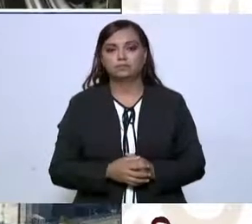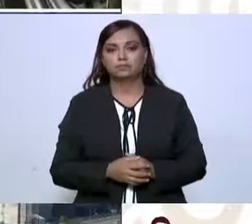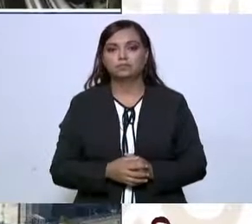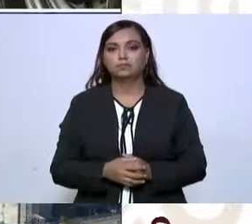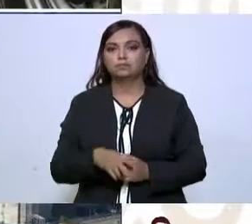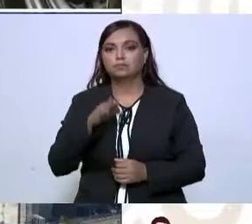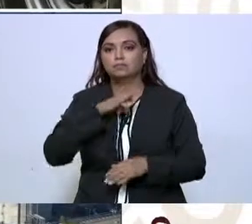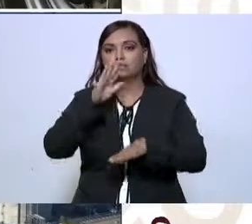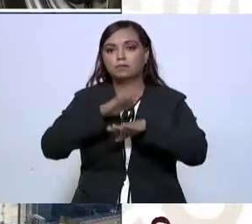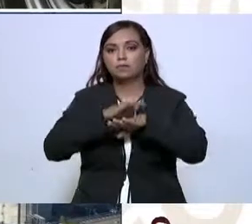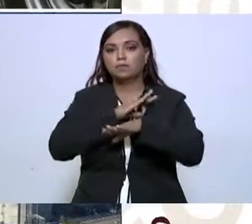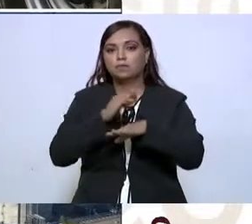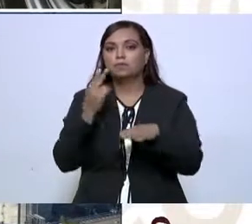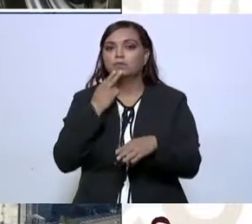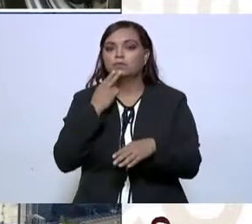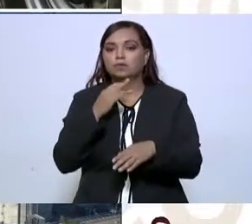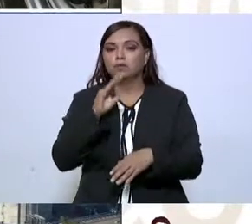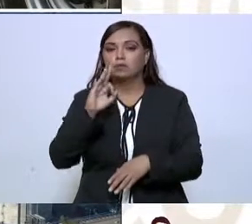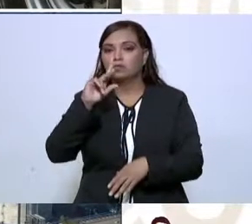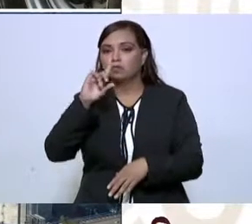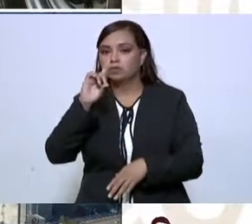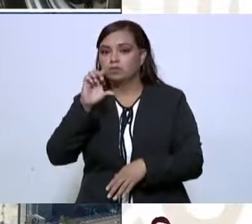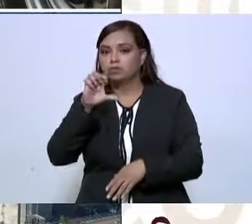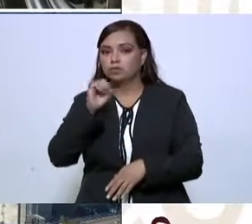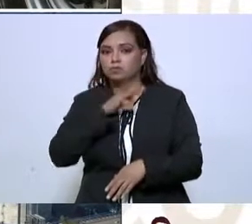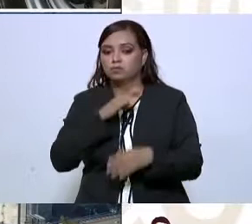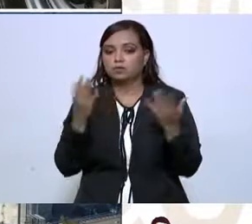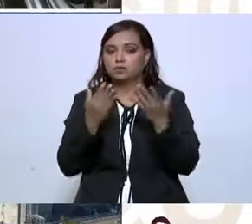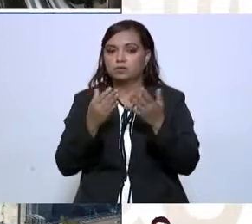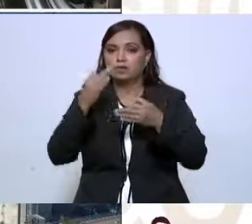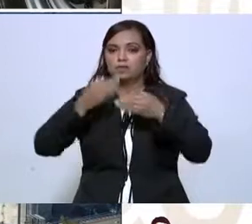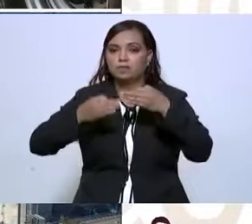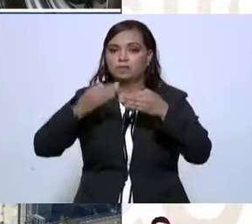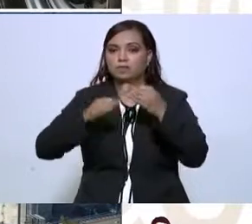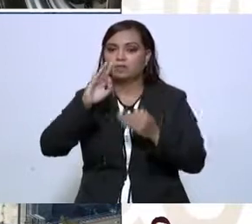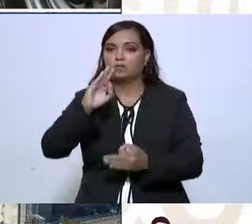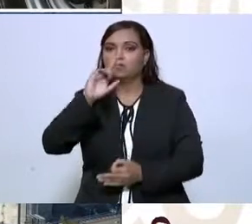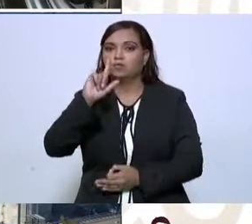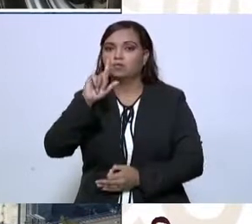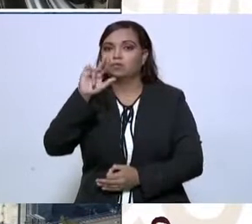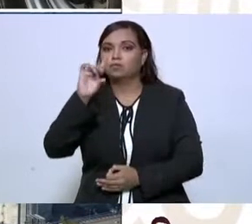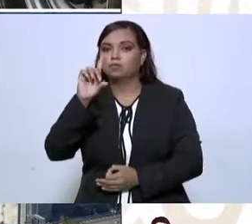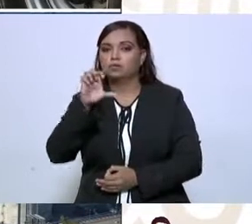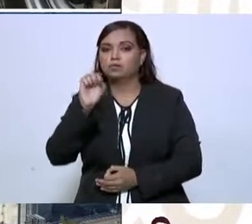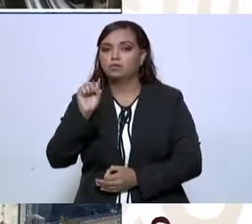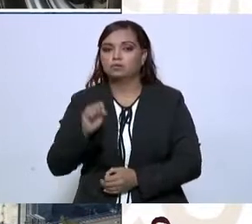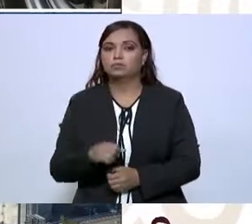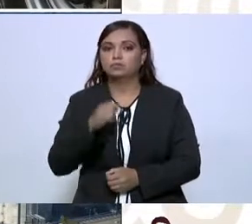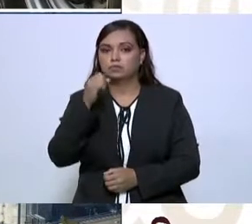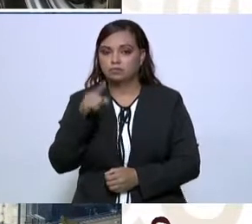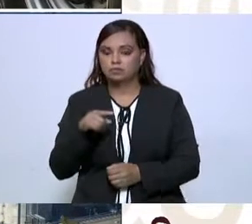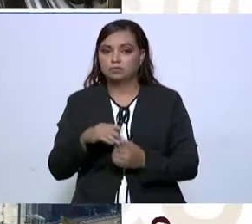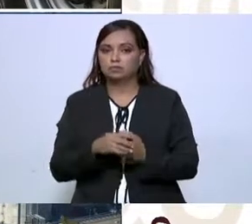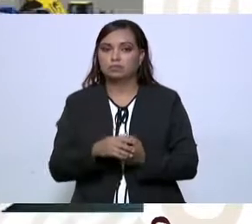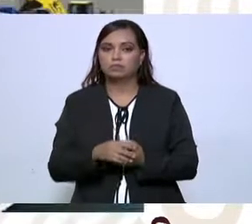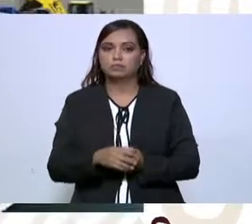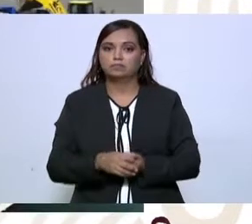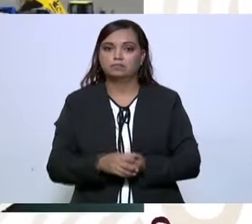El fluido, se puede manejar fluido, se puede hacer una terminal ahí de fluidos. También la que sigue, por favor.